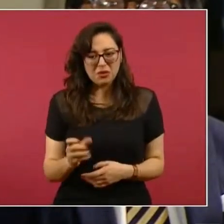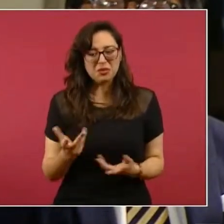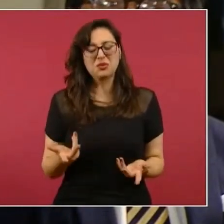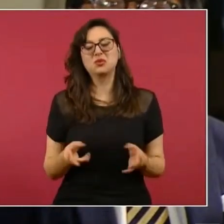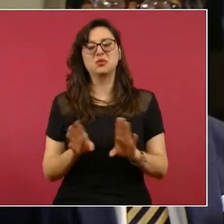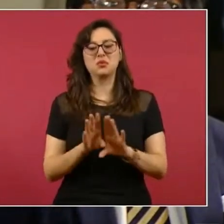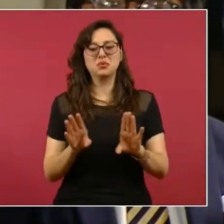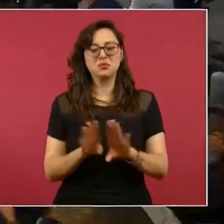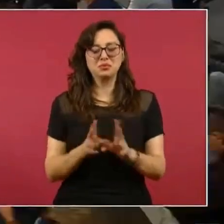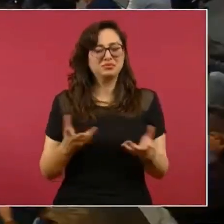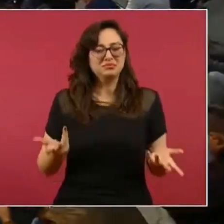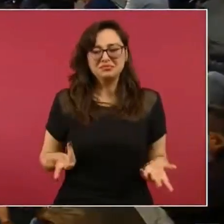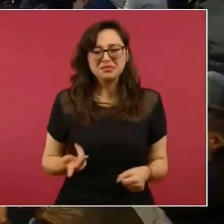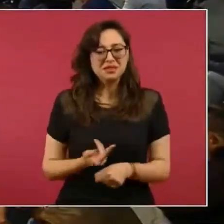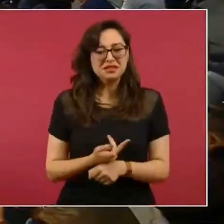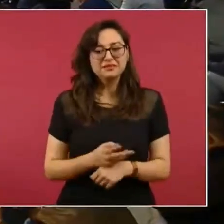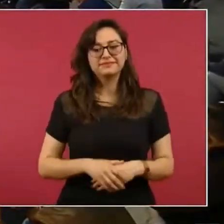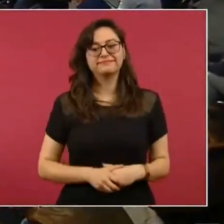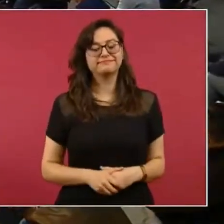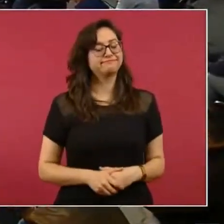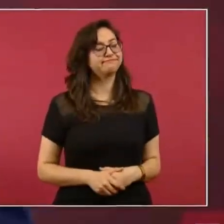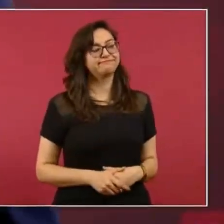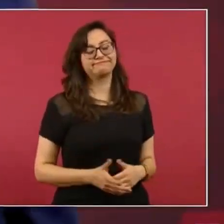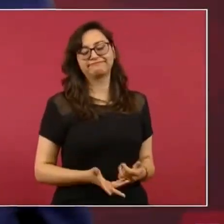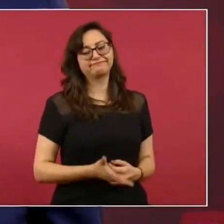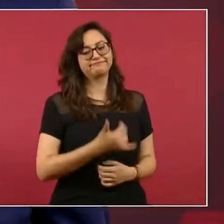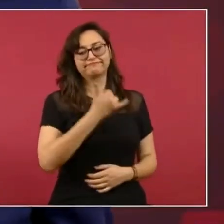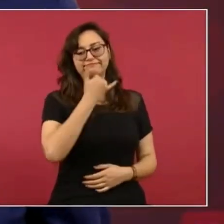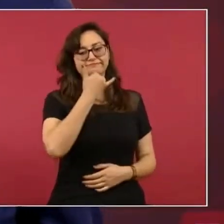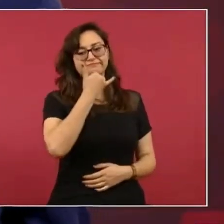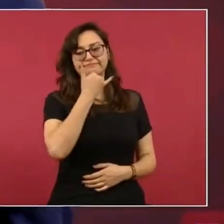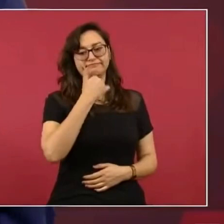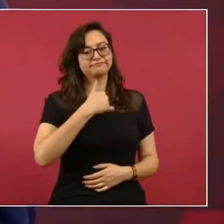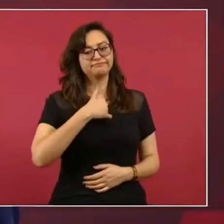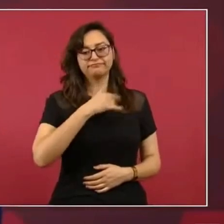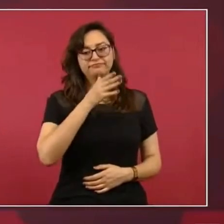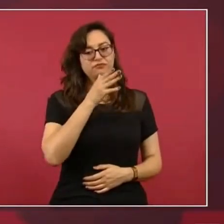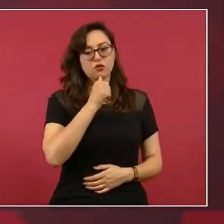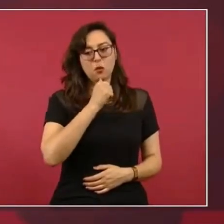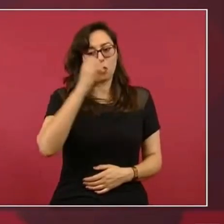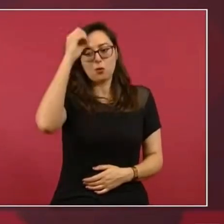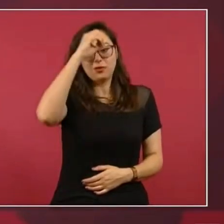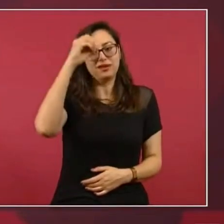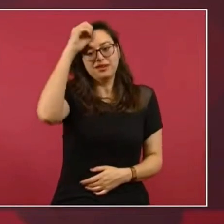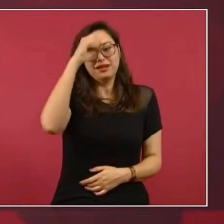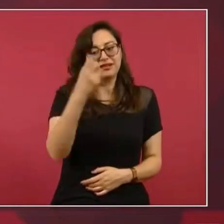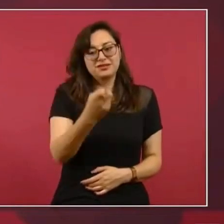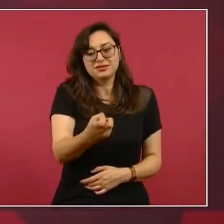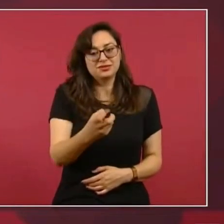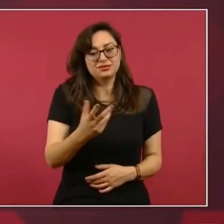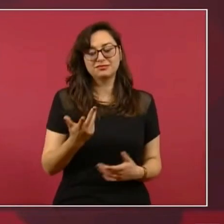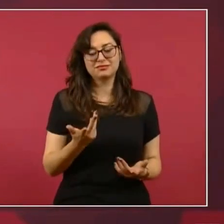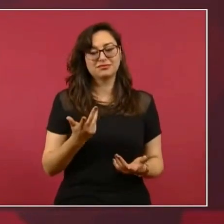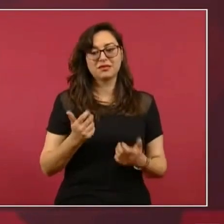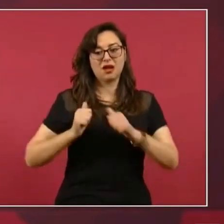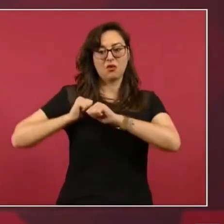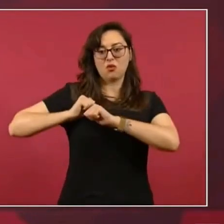se lo pregunto. No, no puedo opinar ahí porque no quiero que se